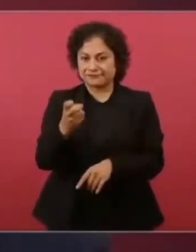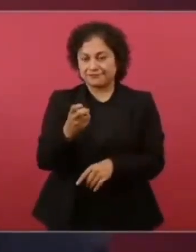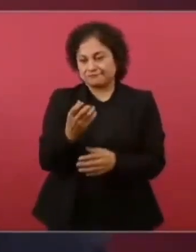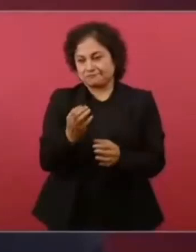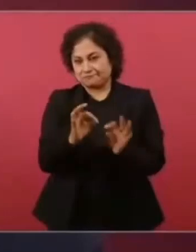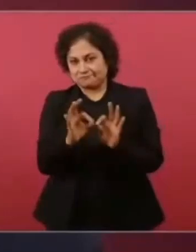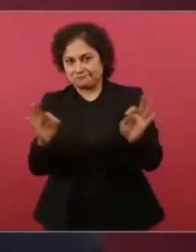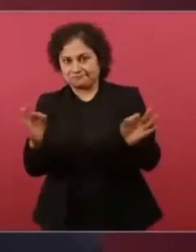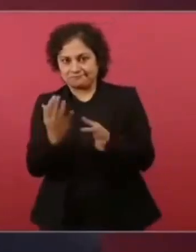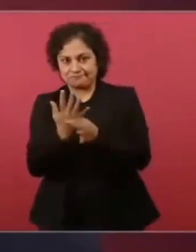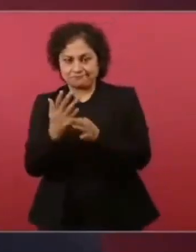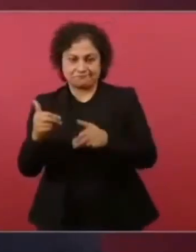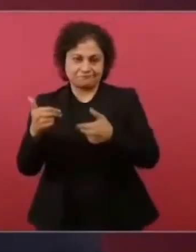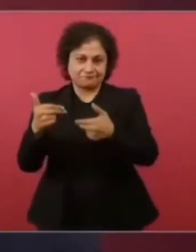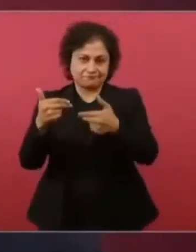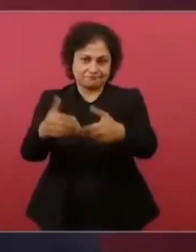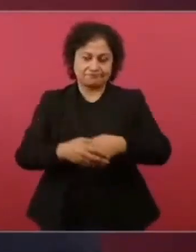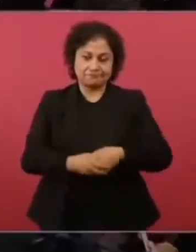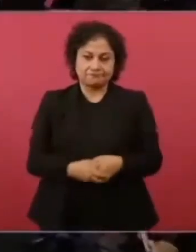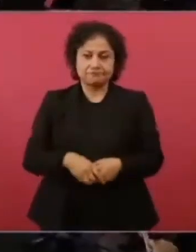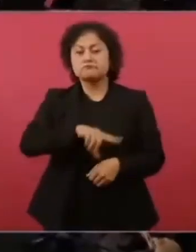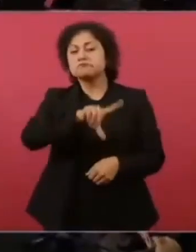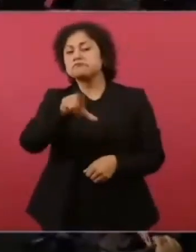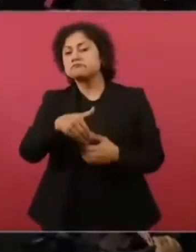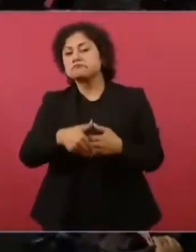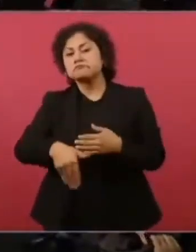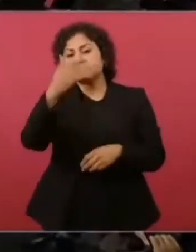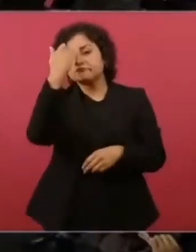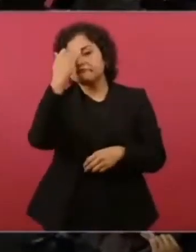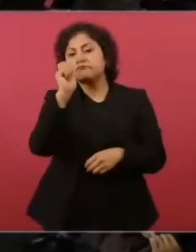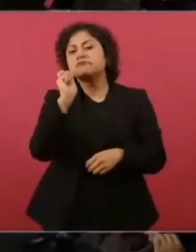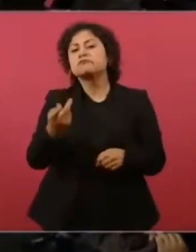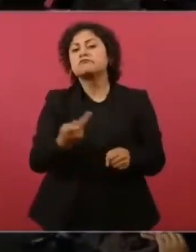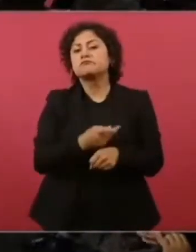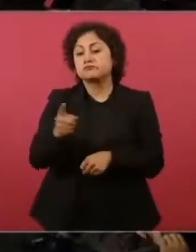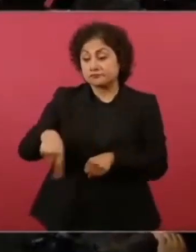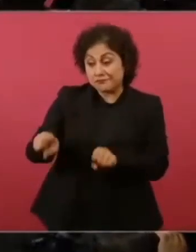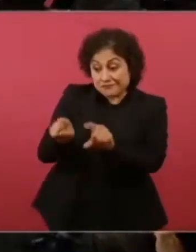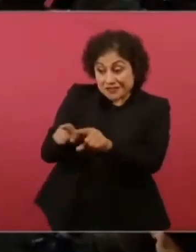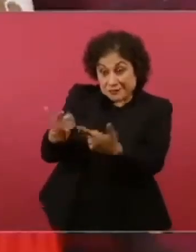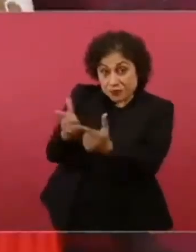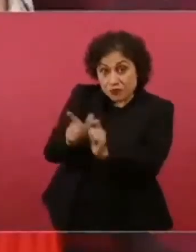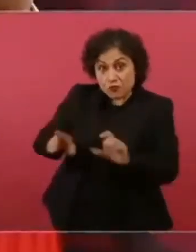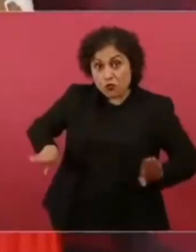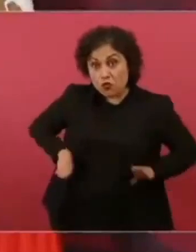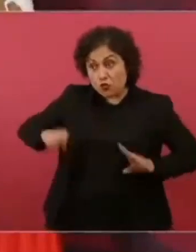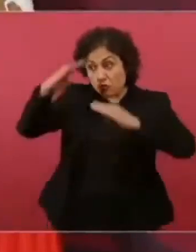pues también a él lo asesinaron una gavilla de conservadores o sea